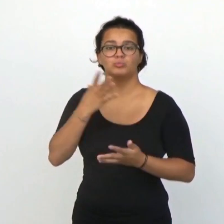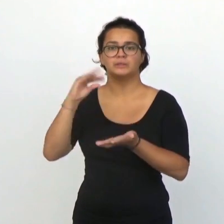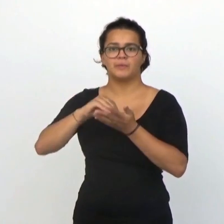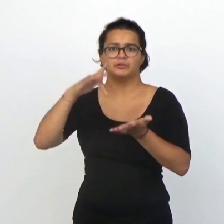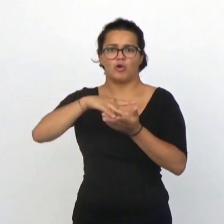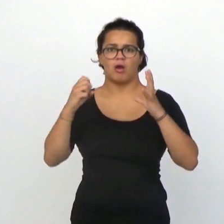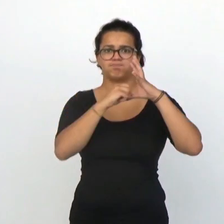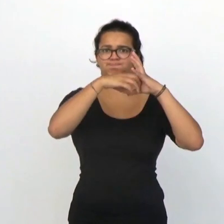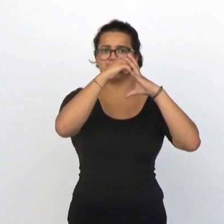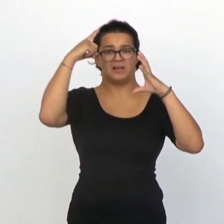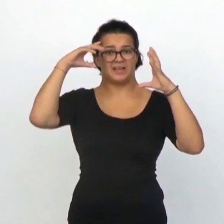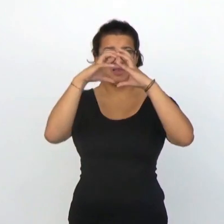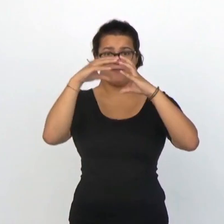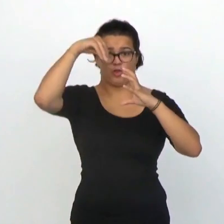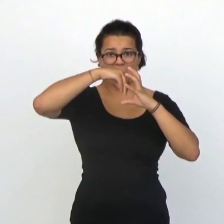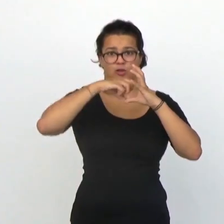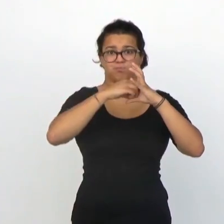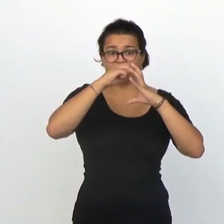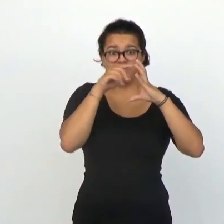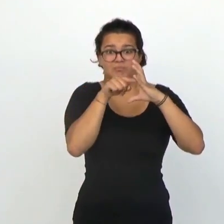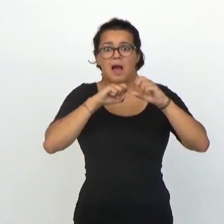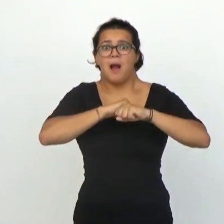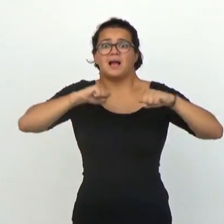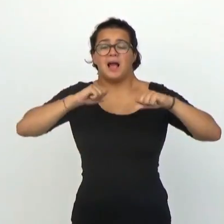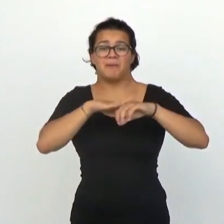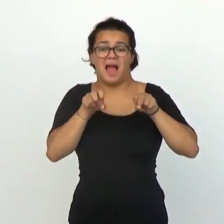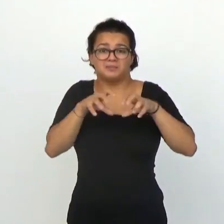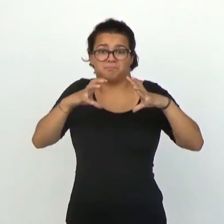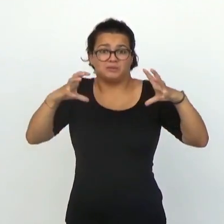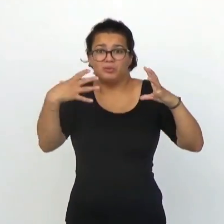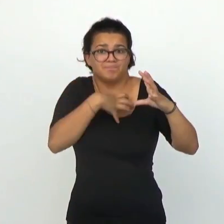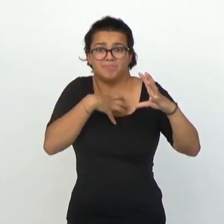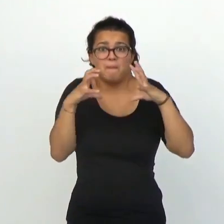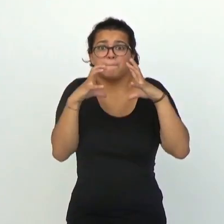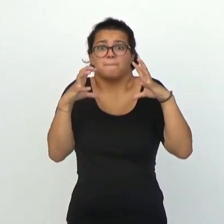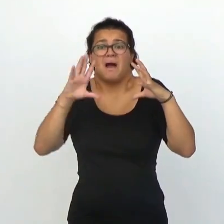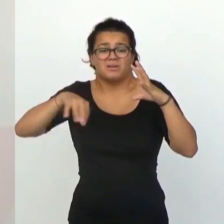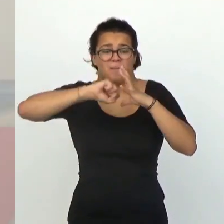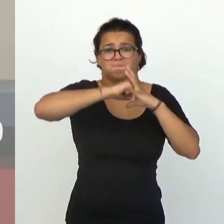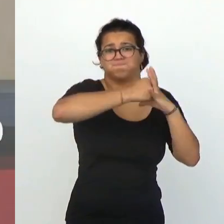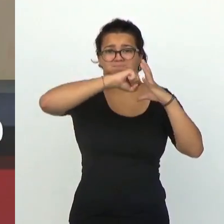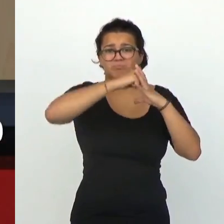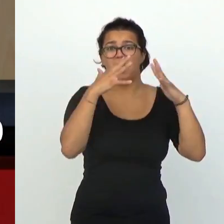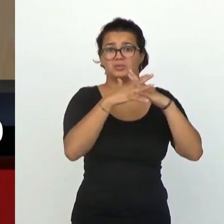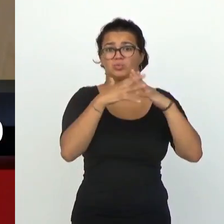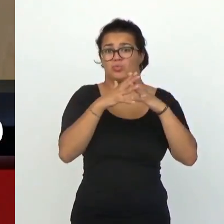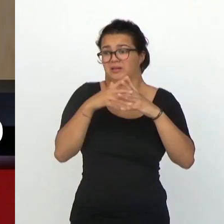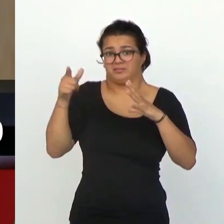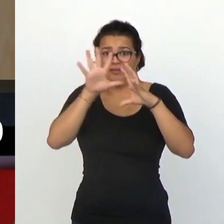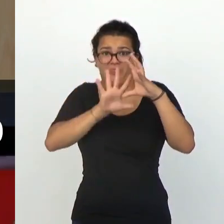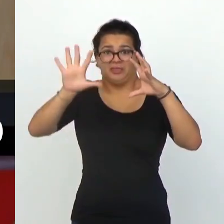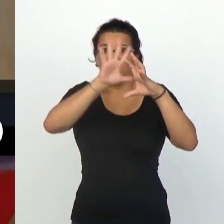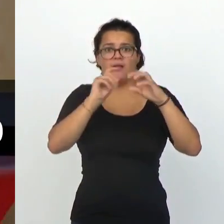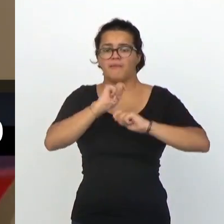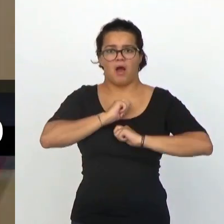benignos crecen en el interior de la cavidad craneana donde no hay espacio para la expansión y al crecer pueden terminar comprimiendo estructuras